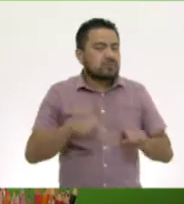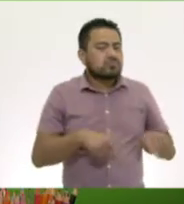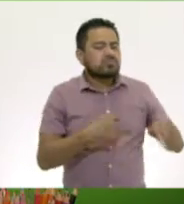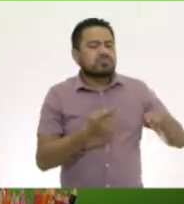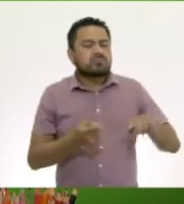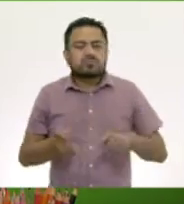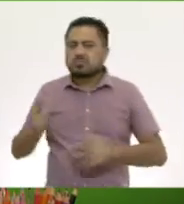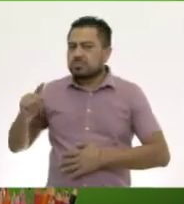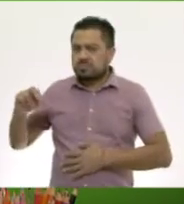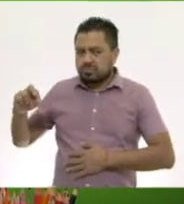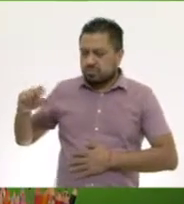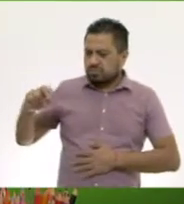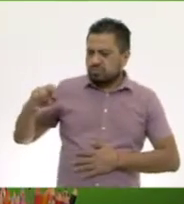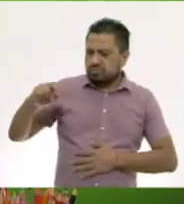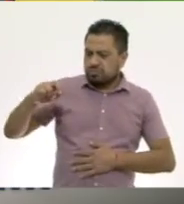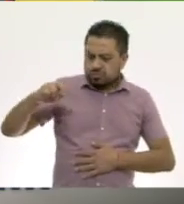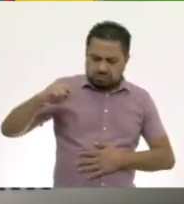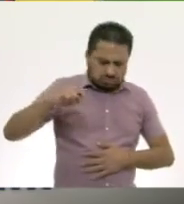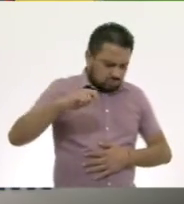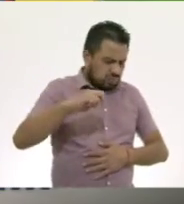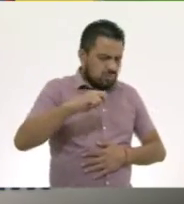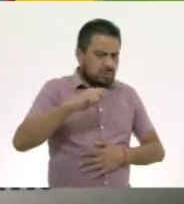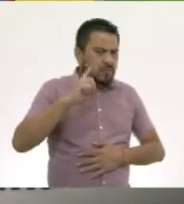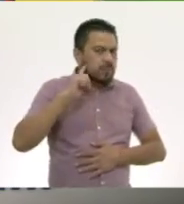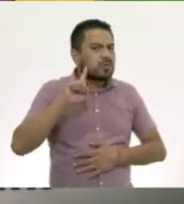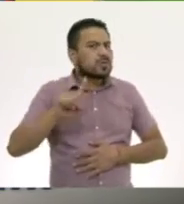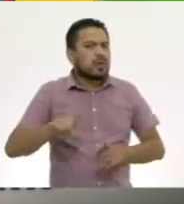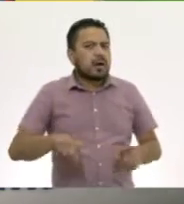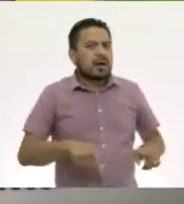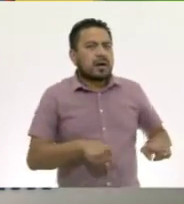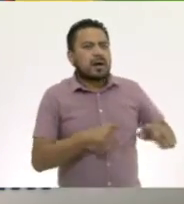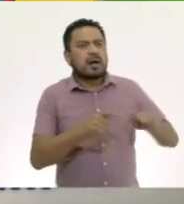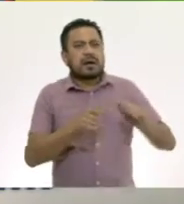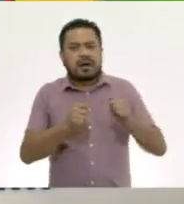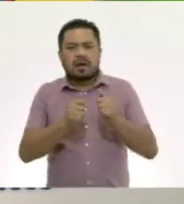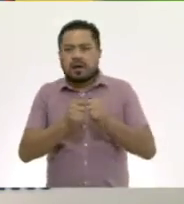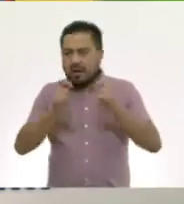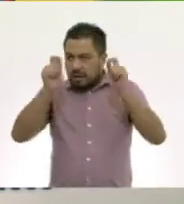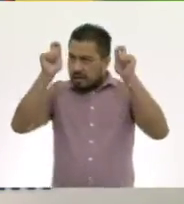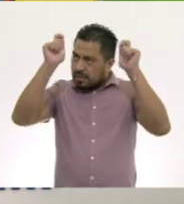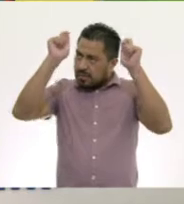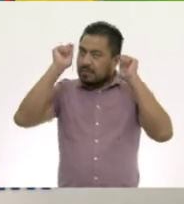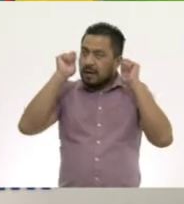pasó un caballero. Cucú, cucú, con capa y sombrero.